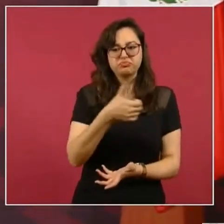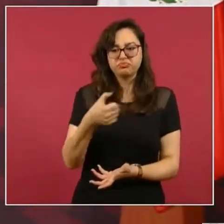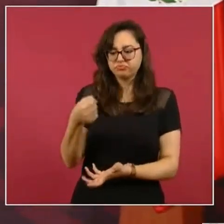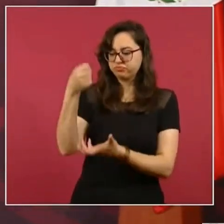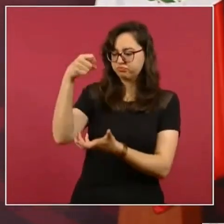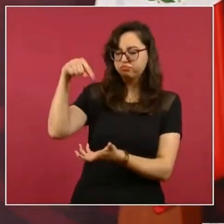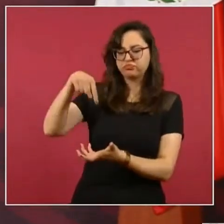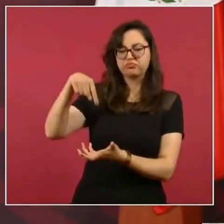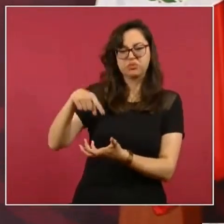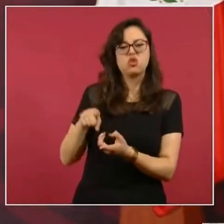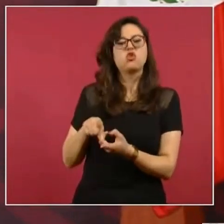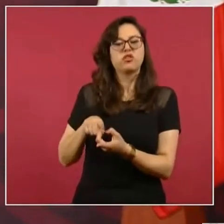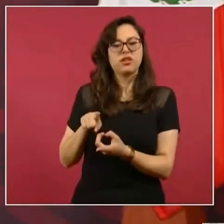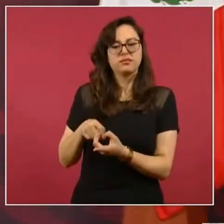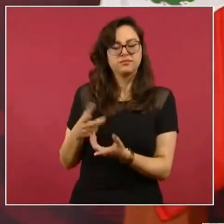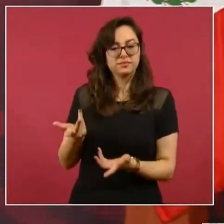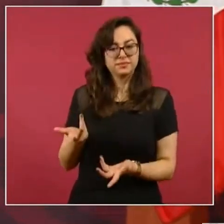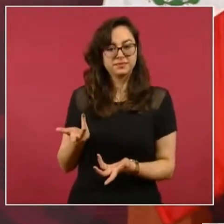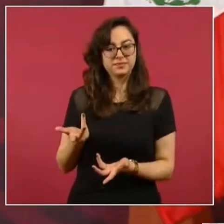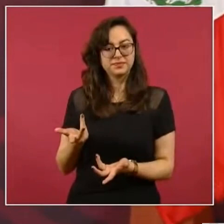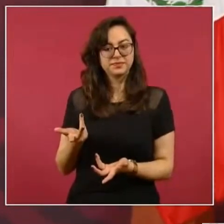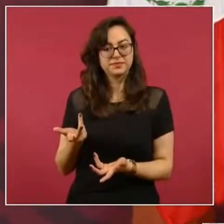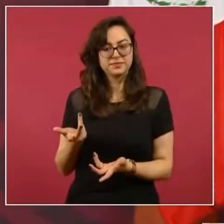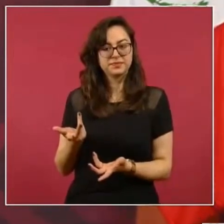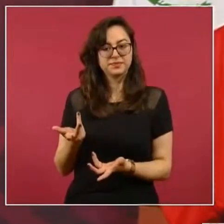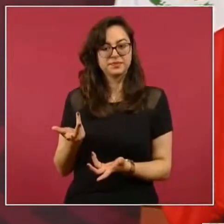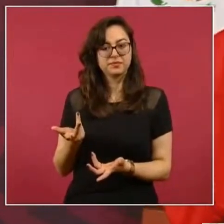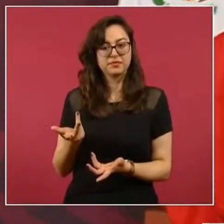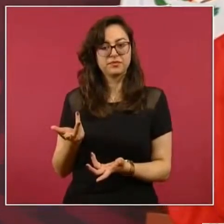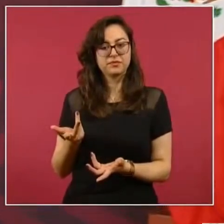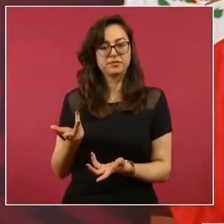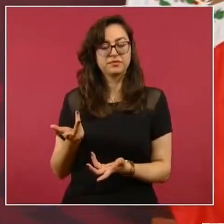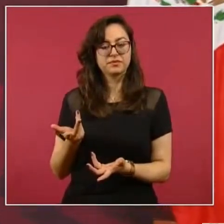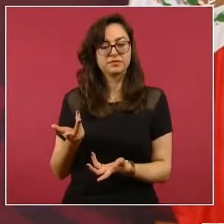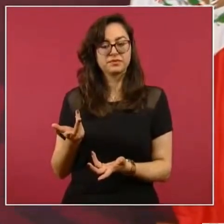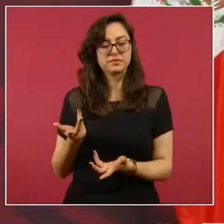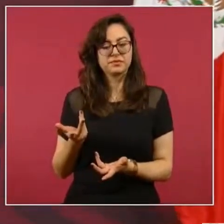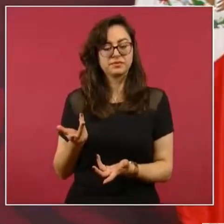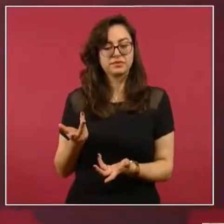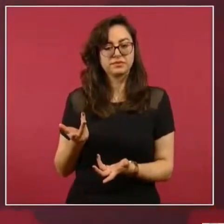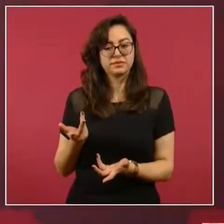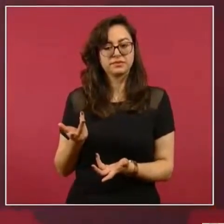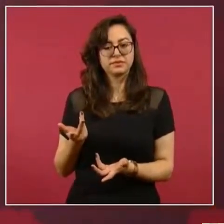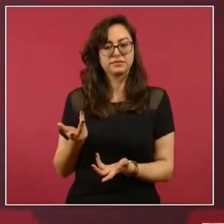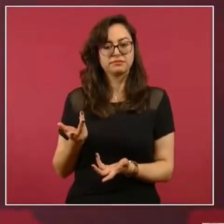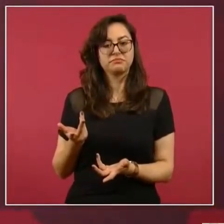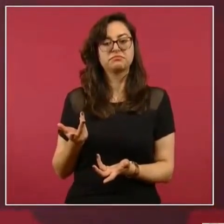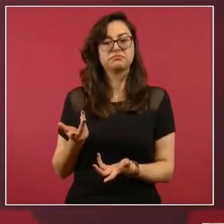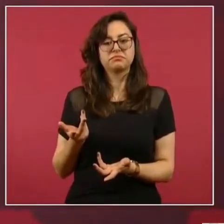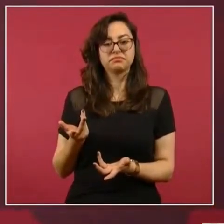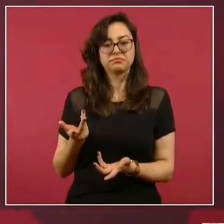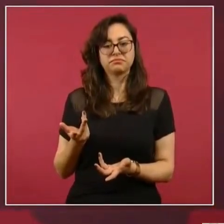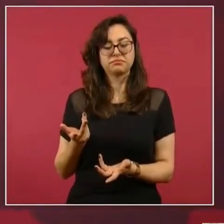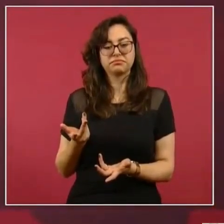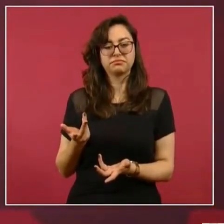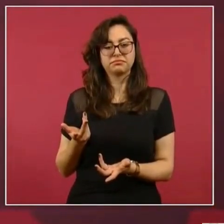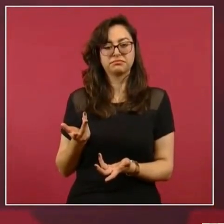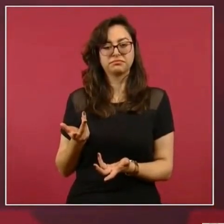ingresos que provienen del petróleo